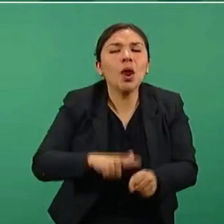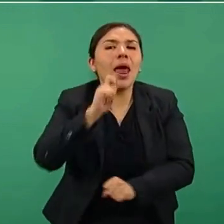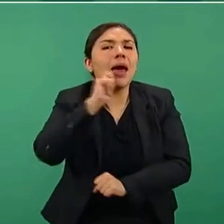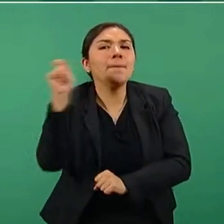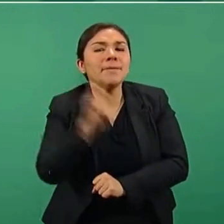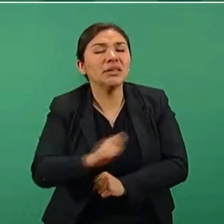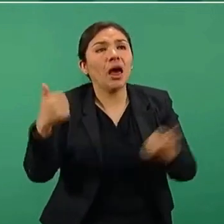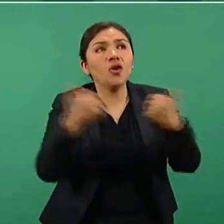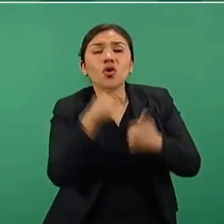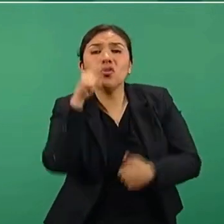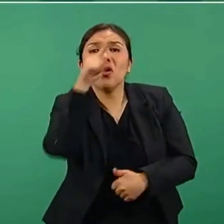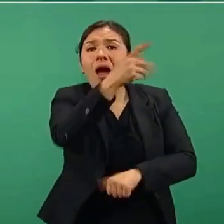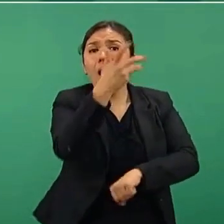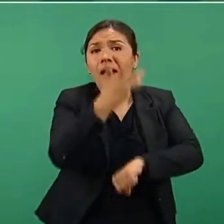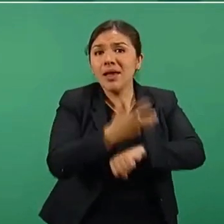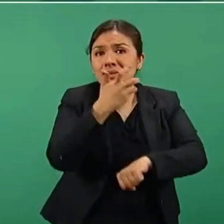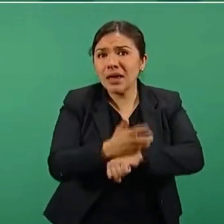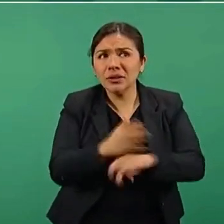estadounidense.